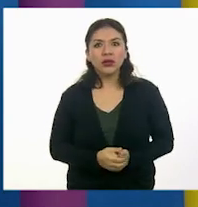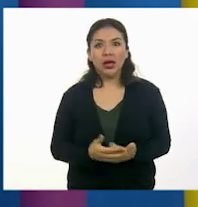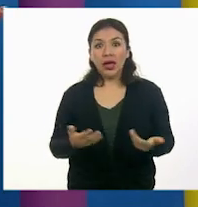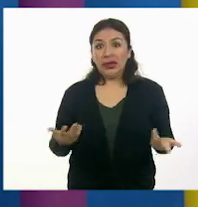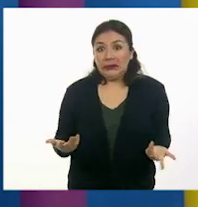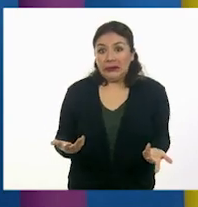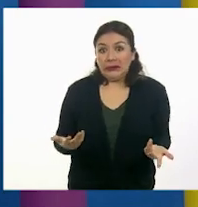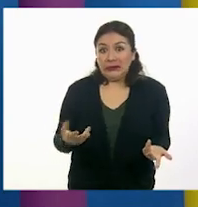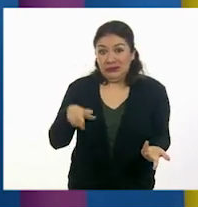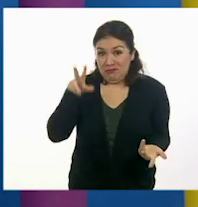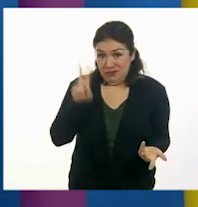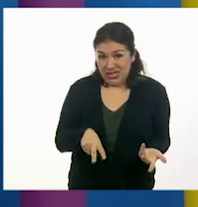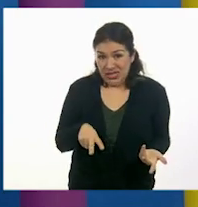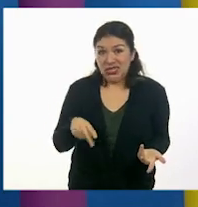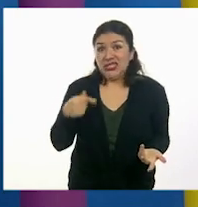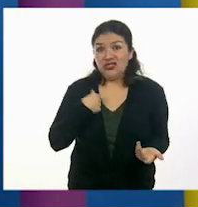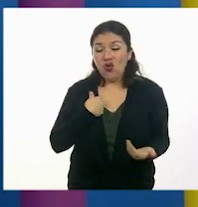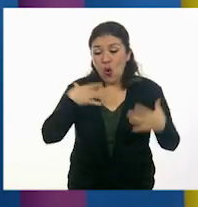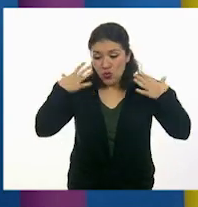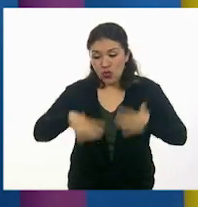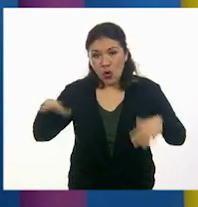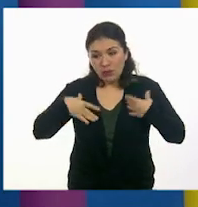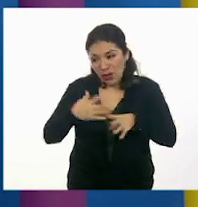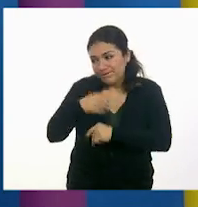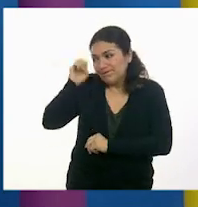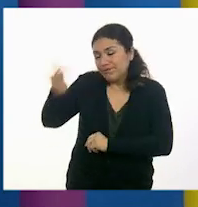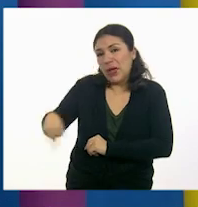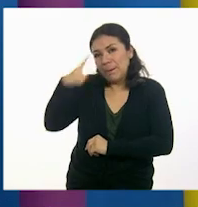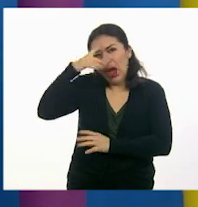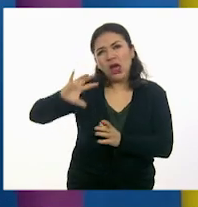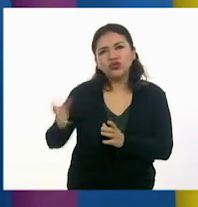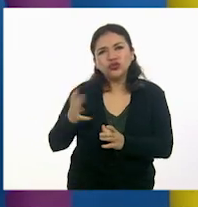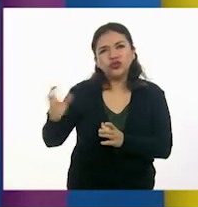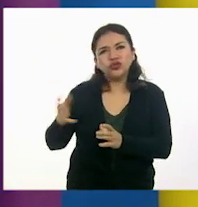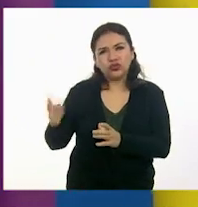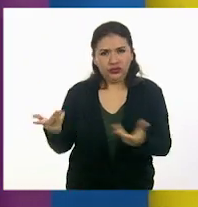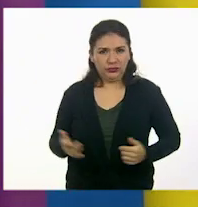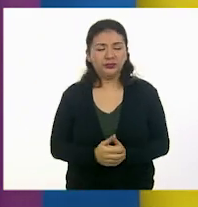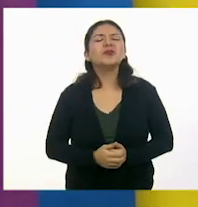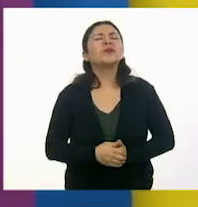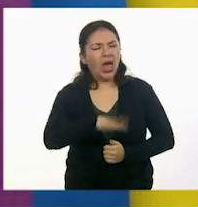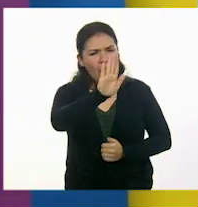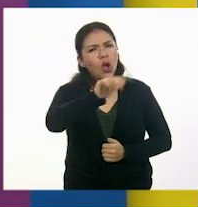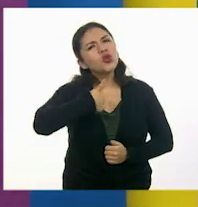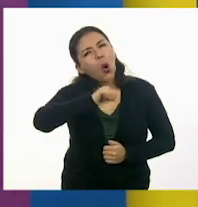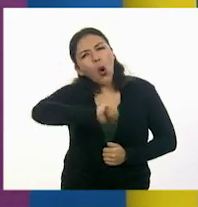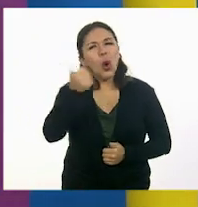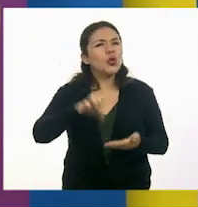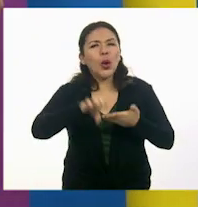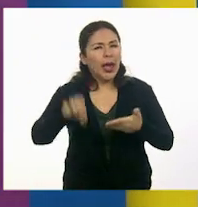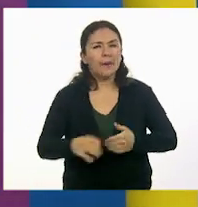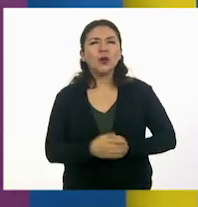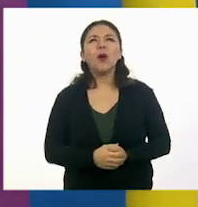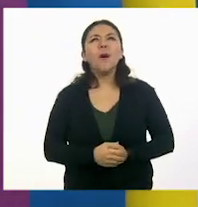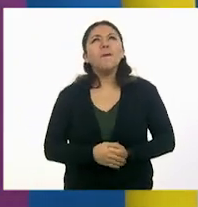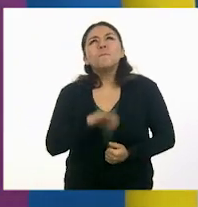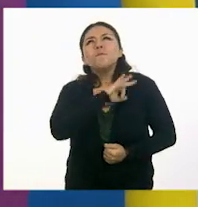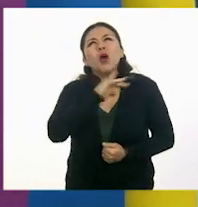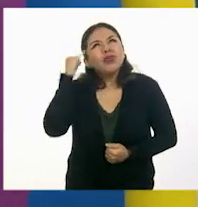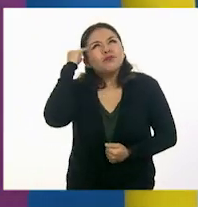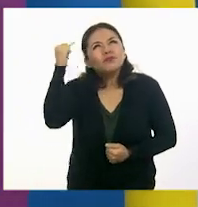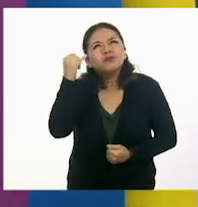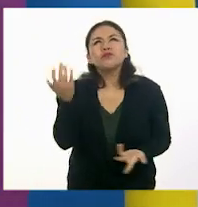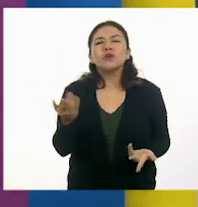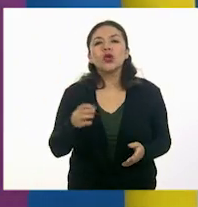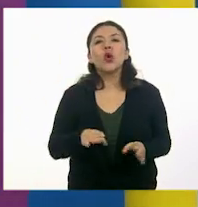la verdad, metería a secar mi ropa mojada. Pero, oye, yo tengo otros ejemplos. Ok. Podemos plantear la